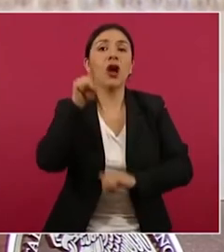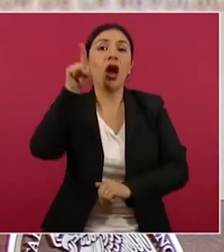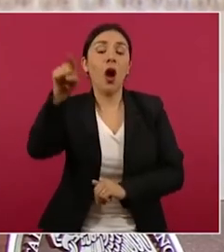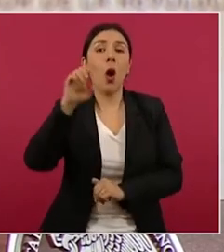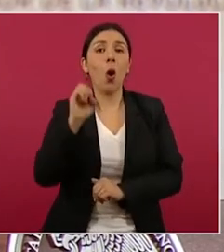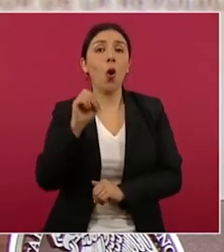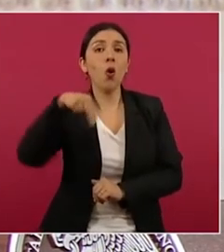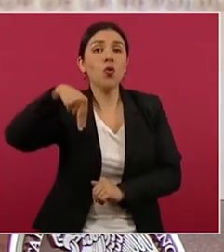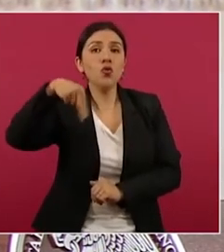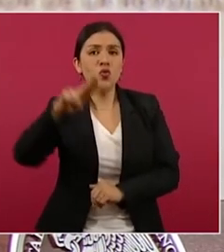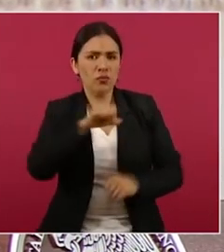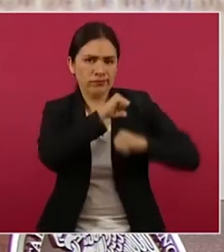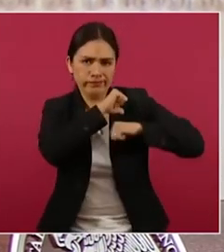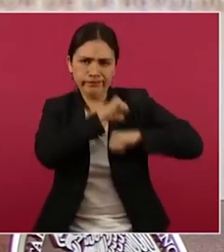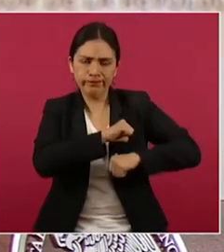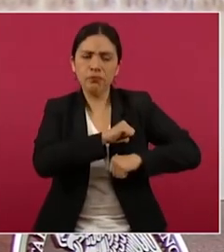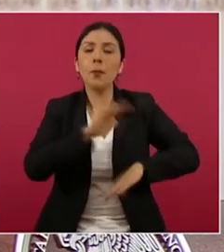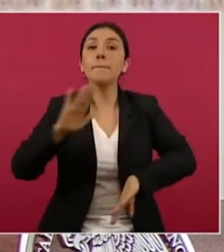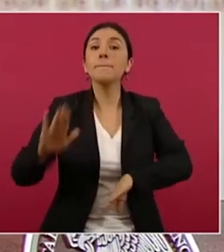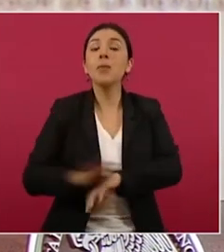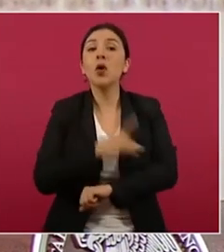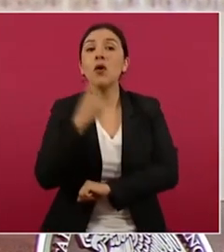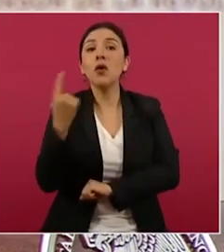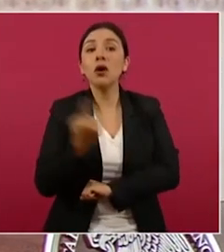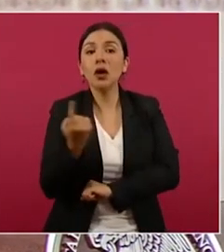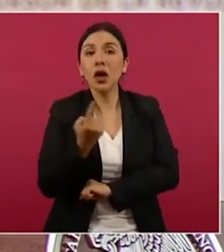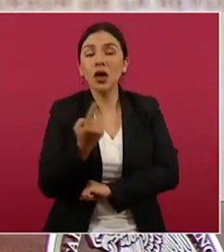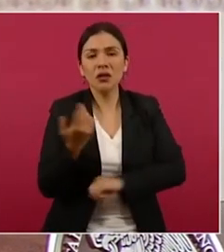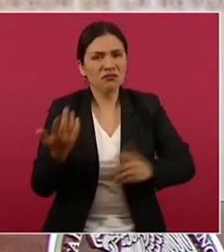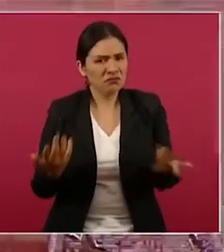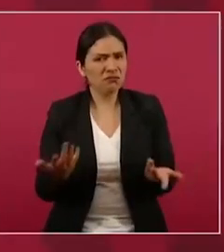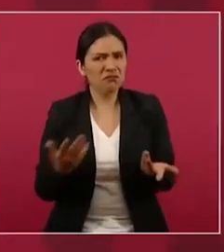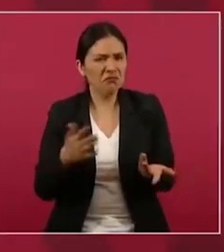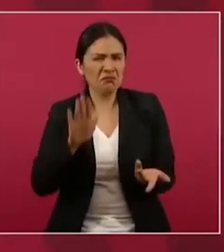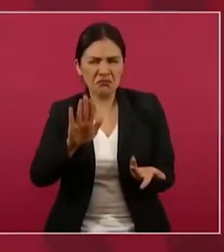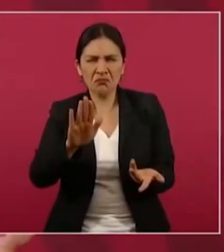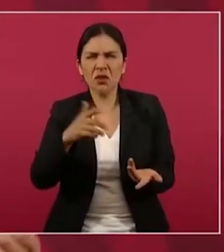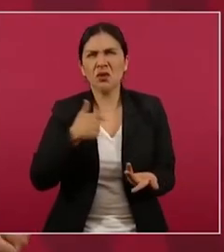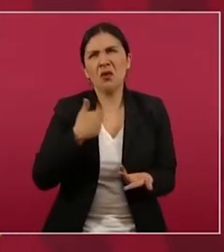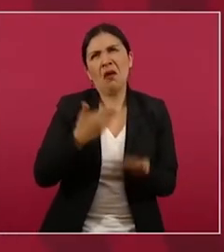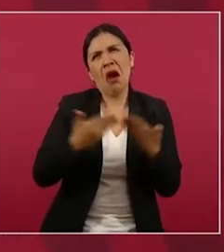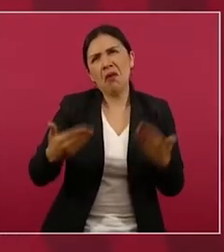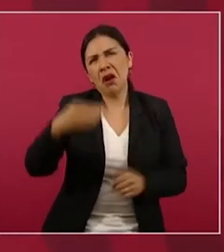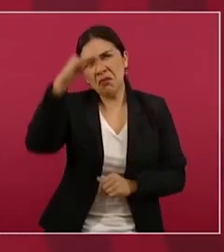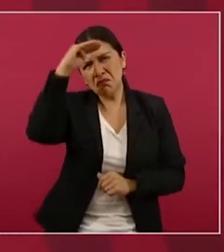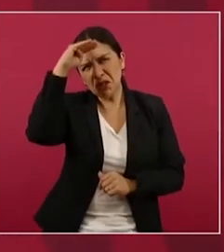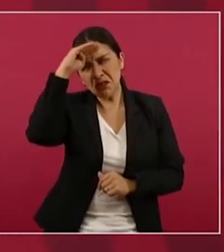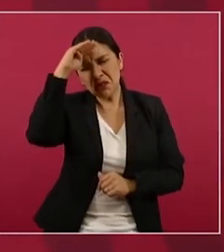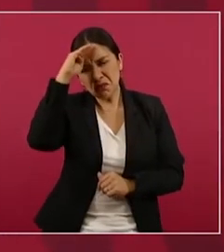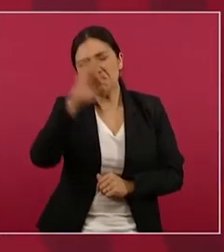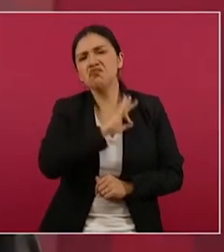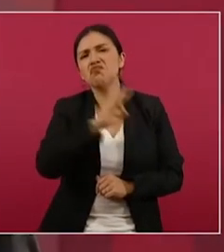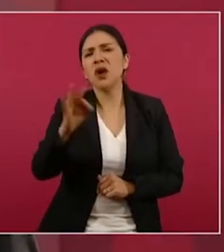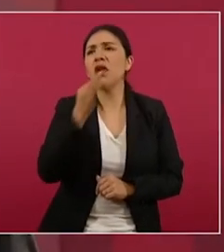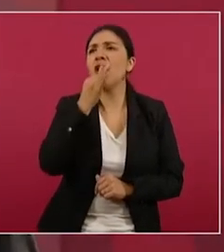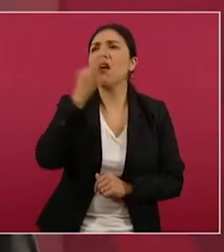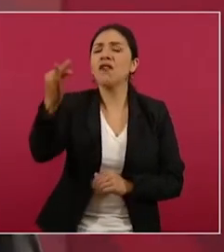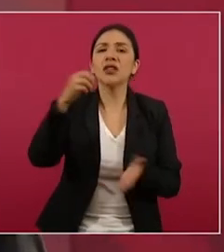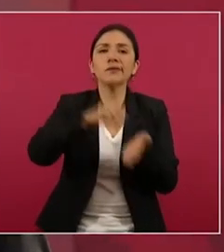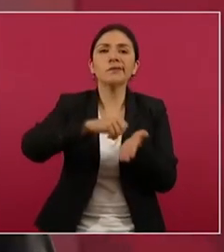porque incluso estoy pensando también hacer una notificación